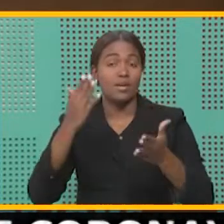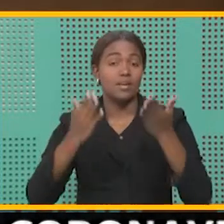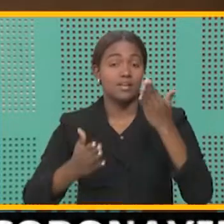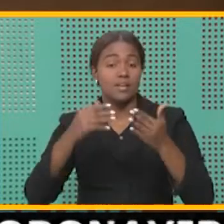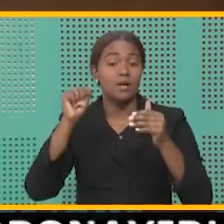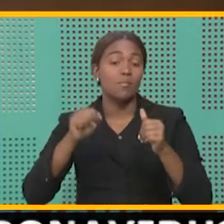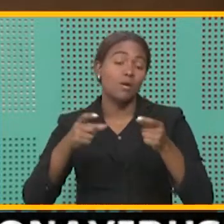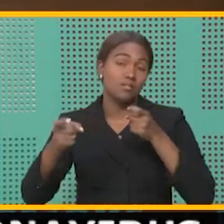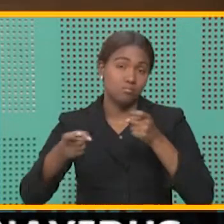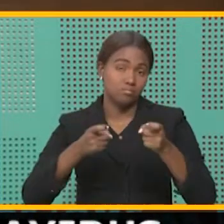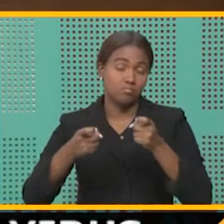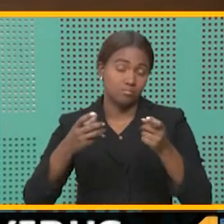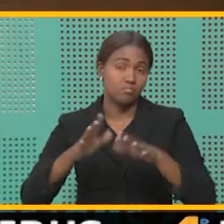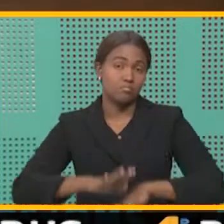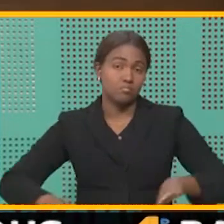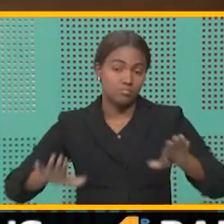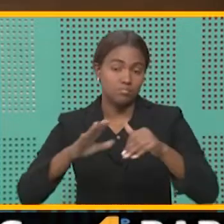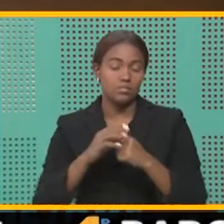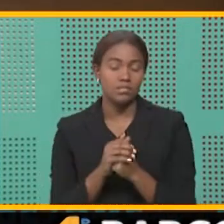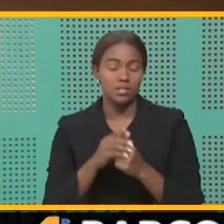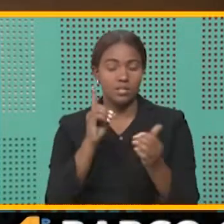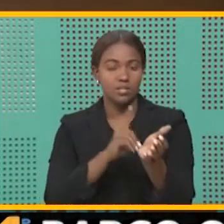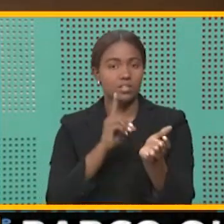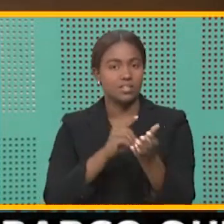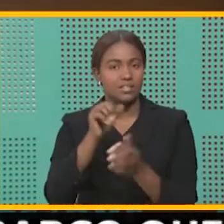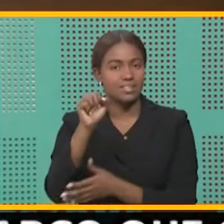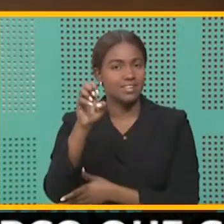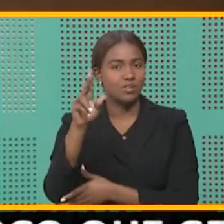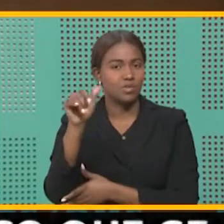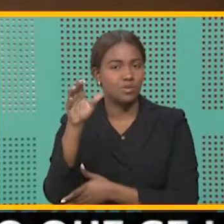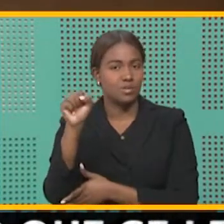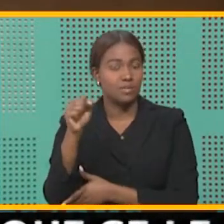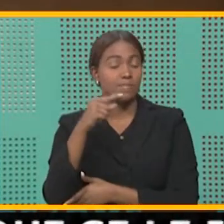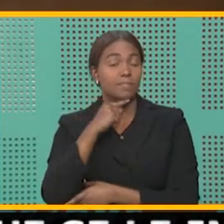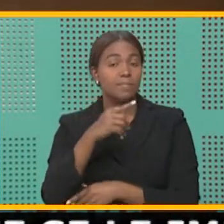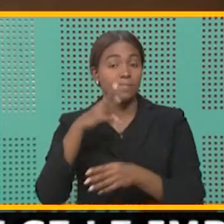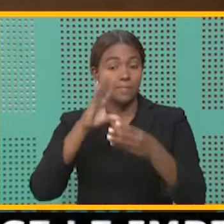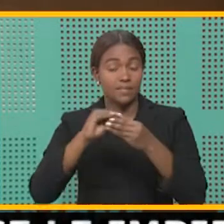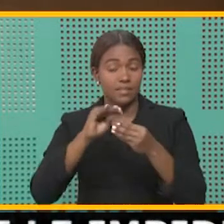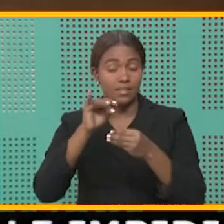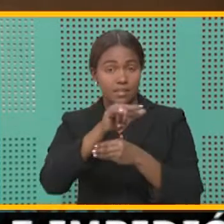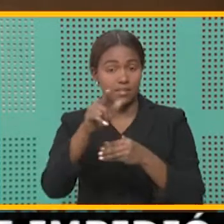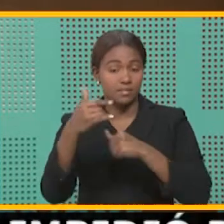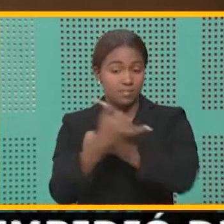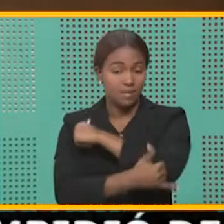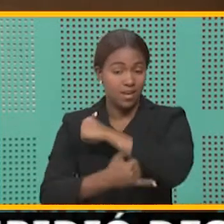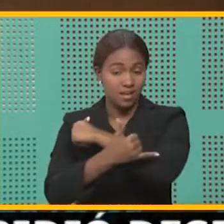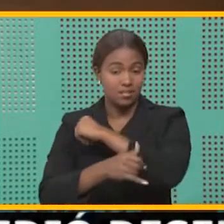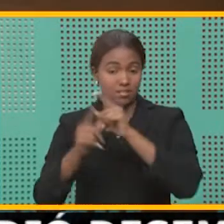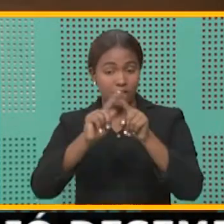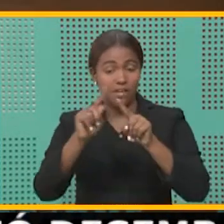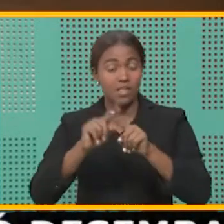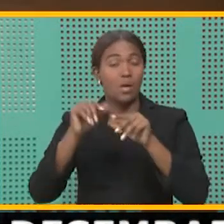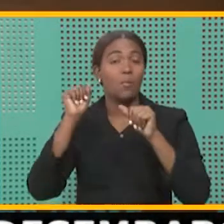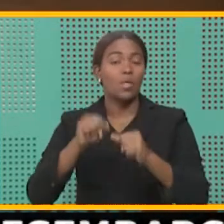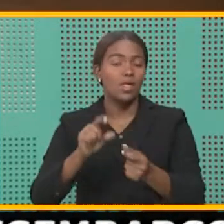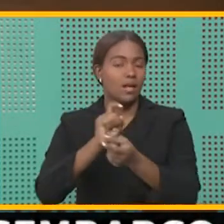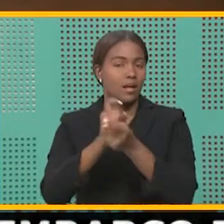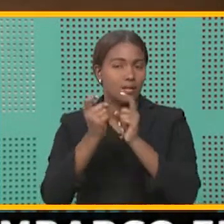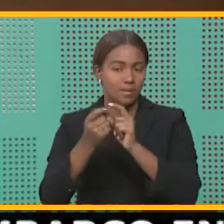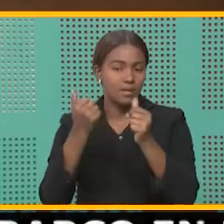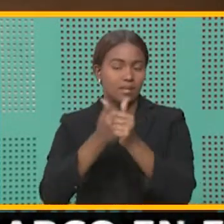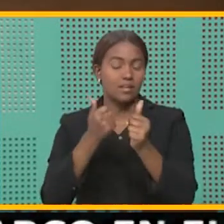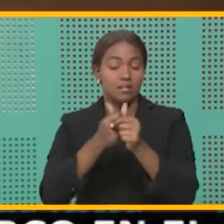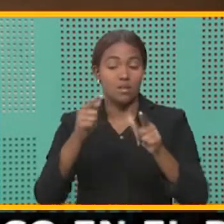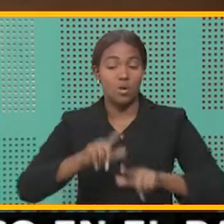controlada. El Dr. Tedros ha sido enfático en decir que los países pueden cambiar el